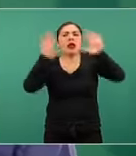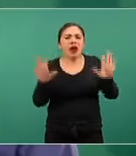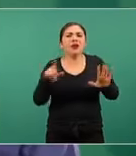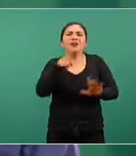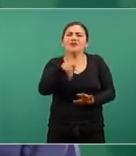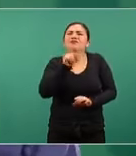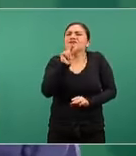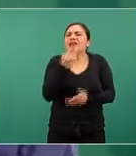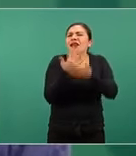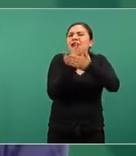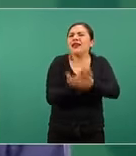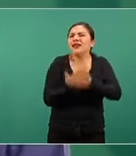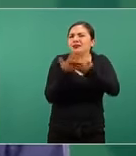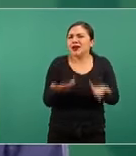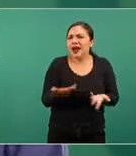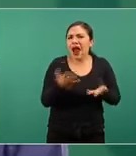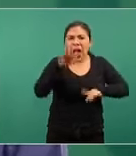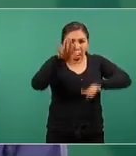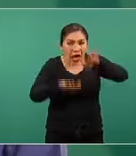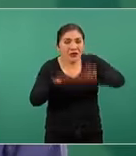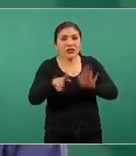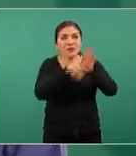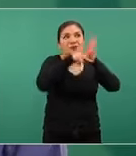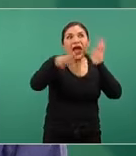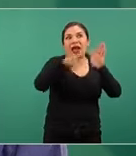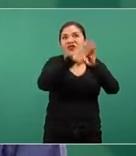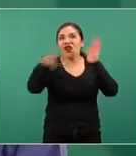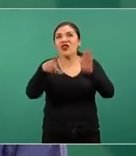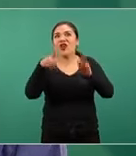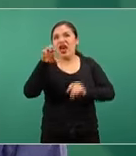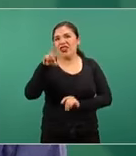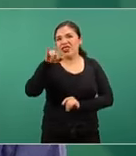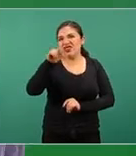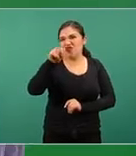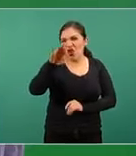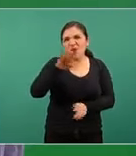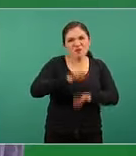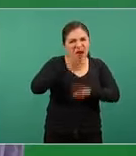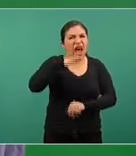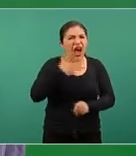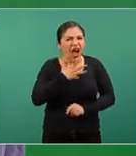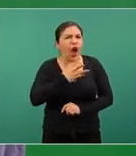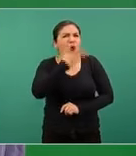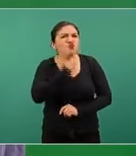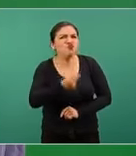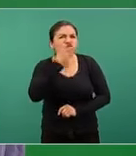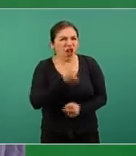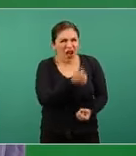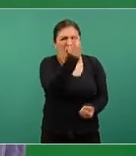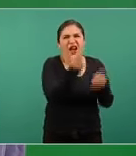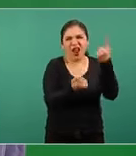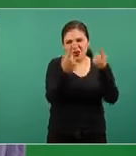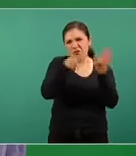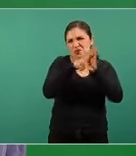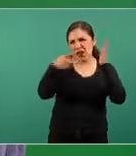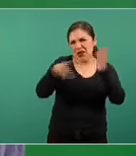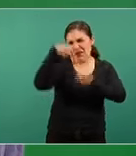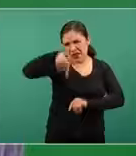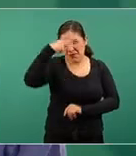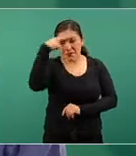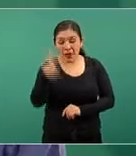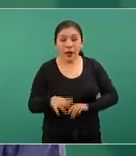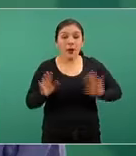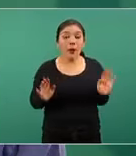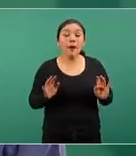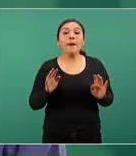veces quizá los editoras y editores aunque creo que son mayormente hombres en el caso de algunos medios nacionales